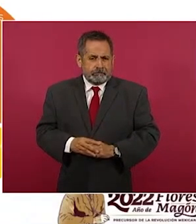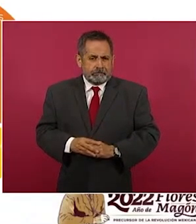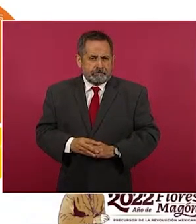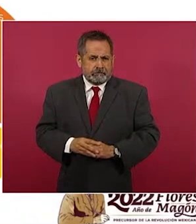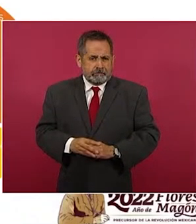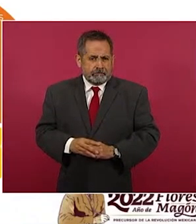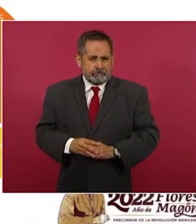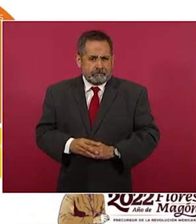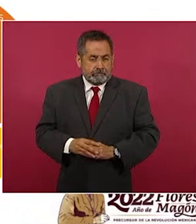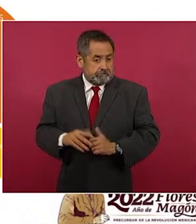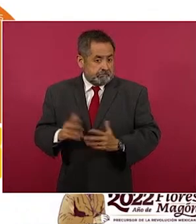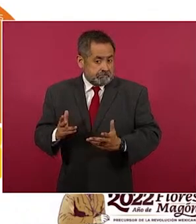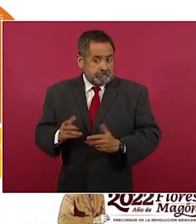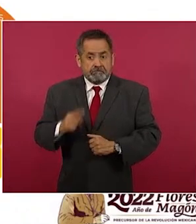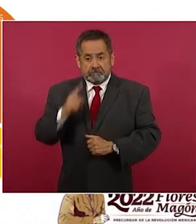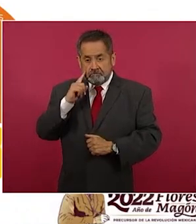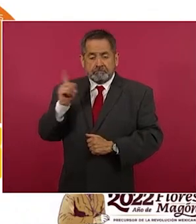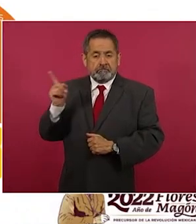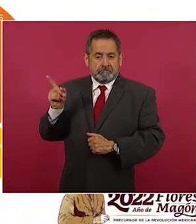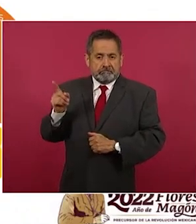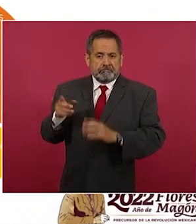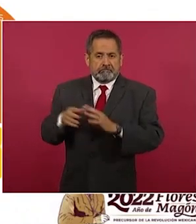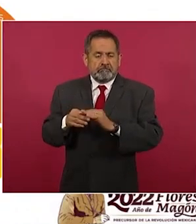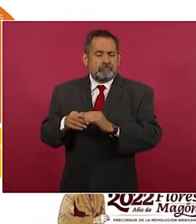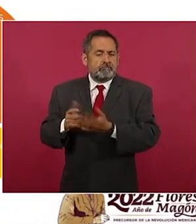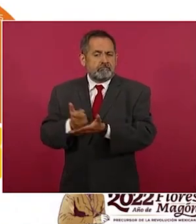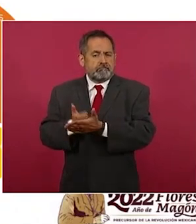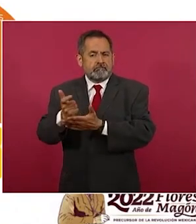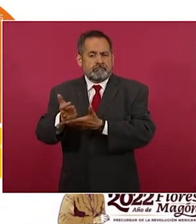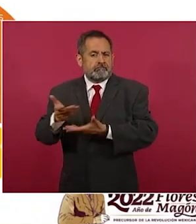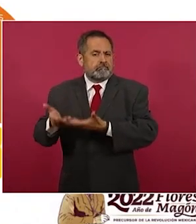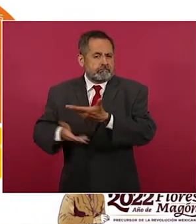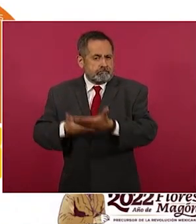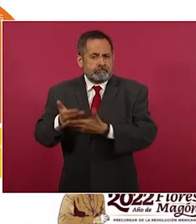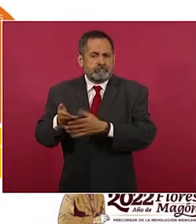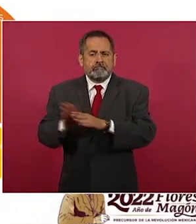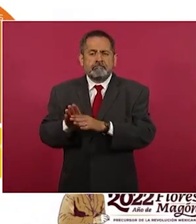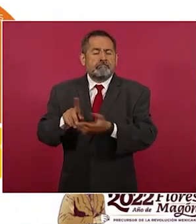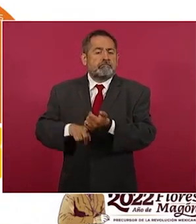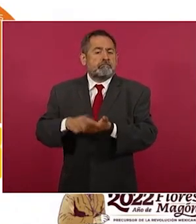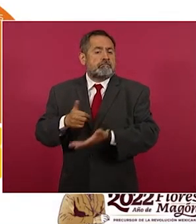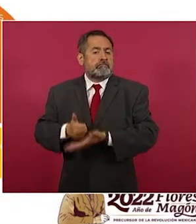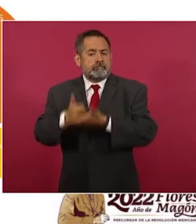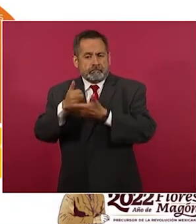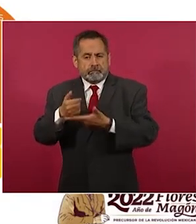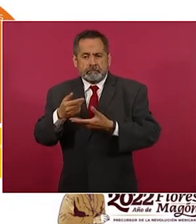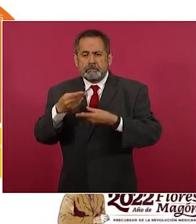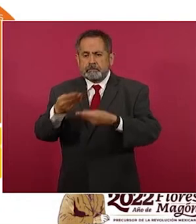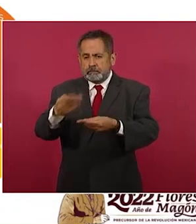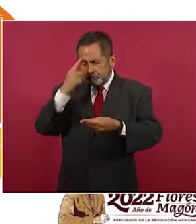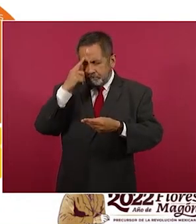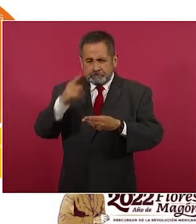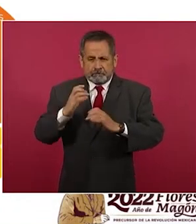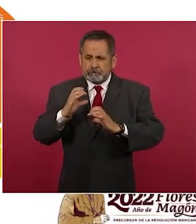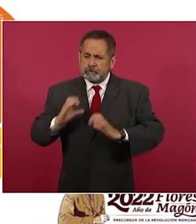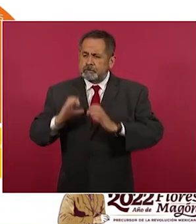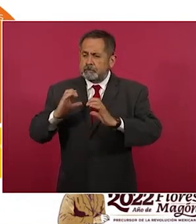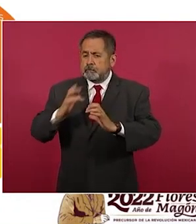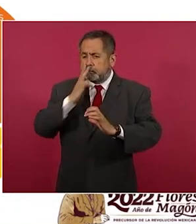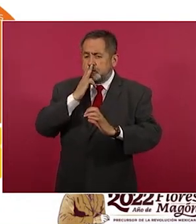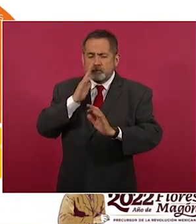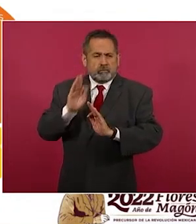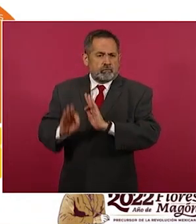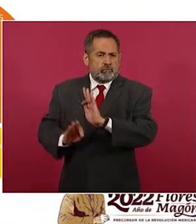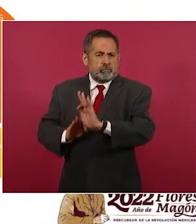Nacional Forestal, tiene programas como el pago por servicios ambientales que coayuda a la conservación, a espacios que ya están